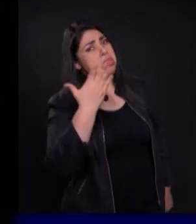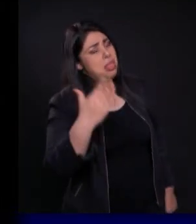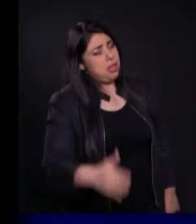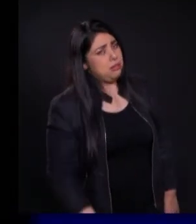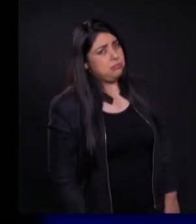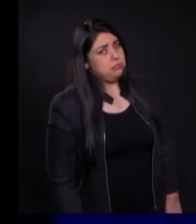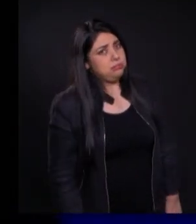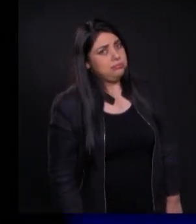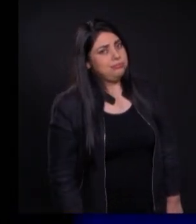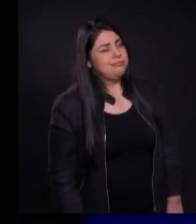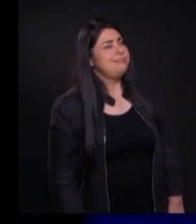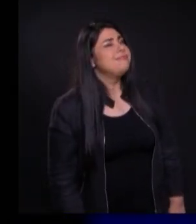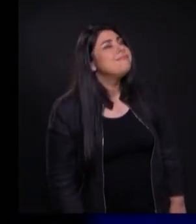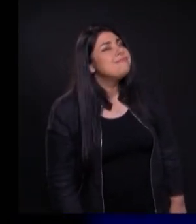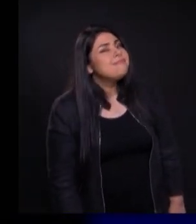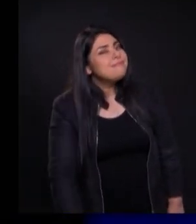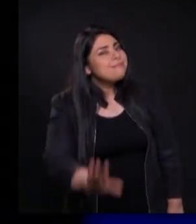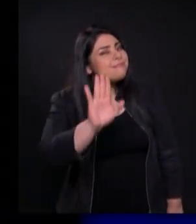Le muestro un secreto